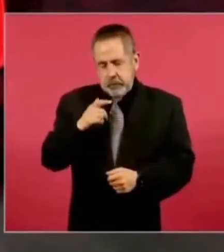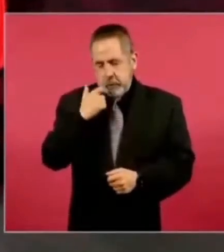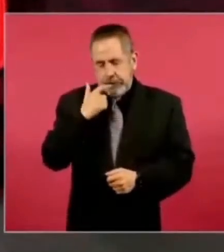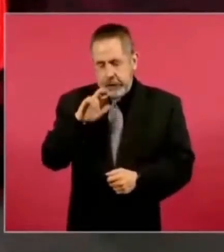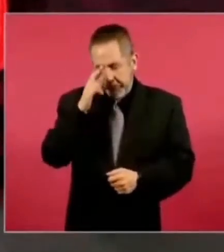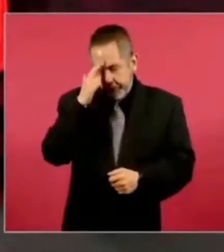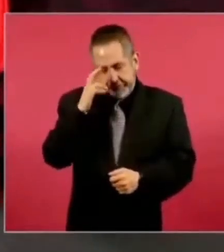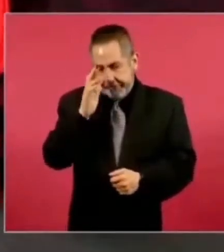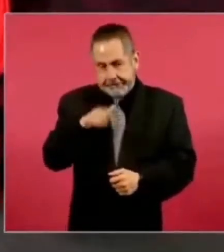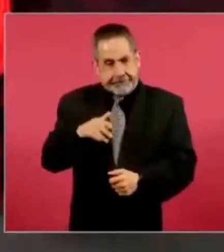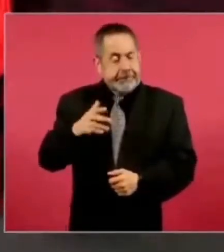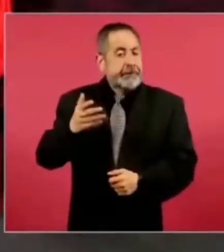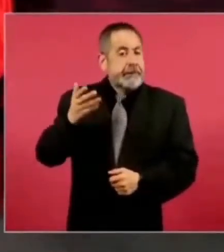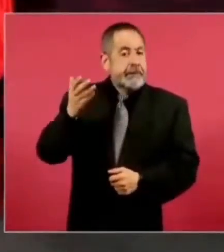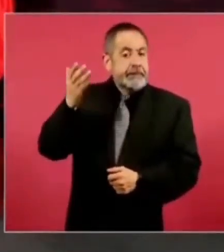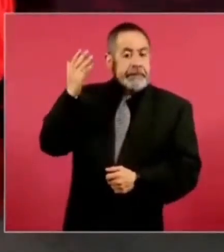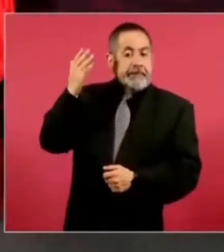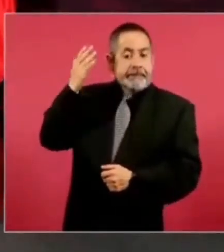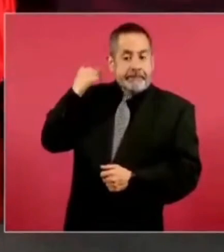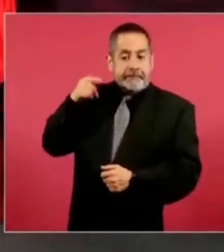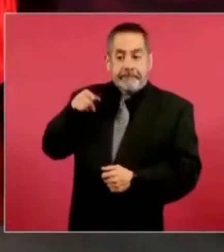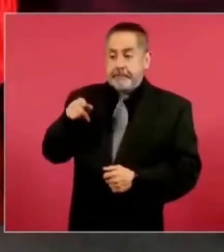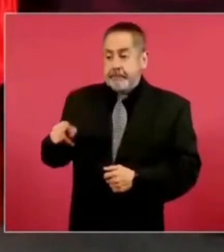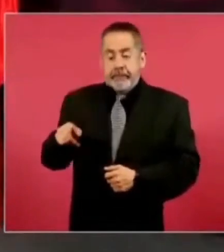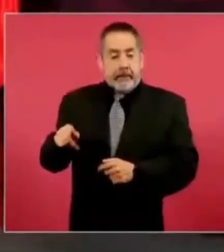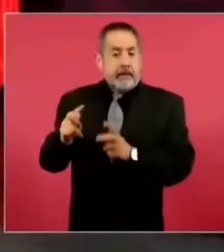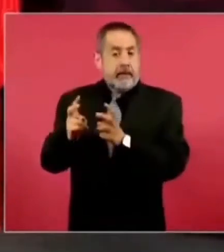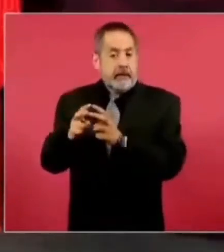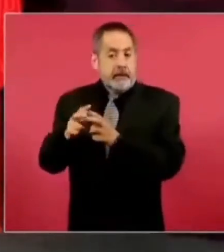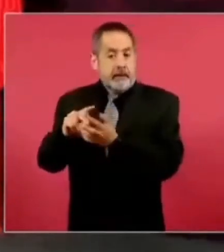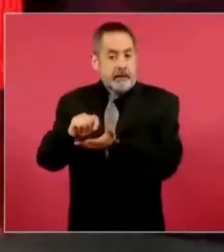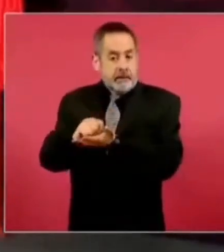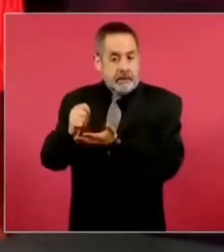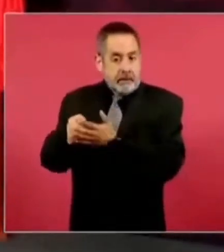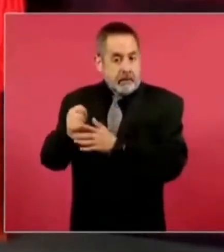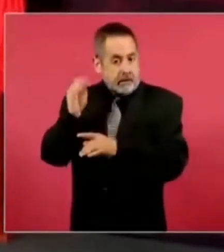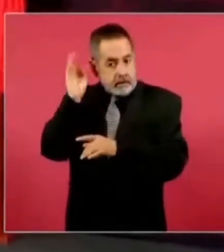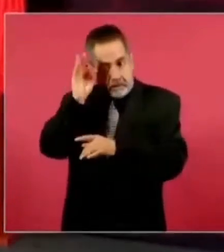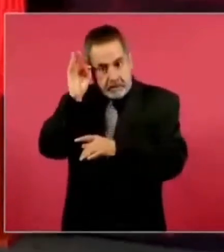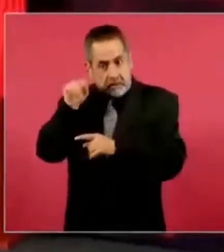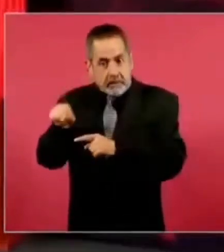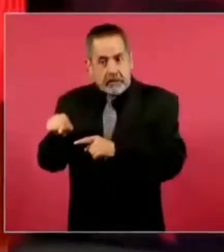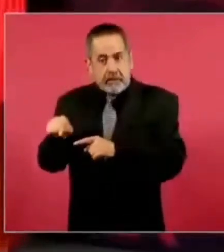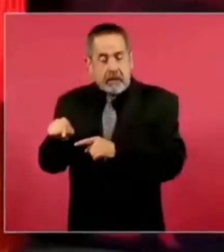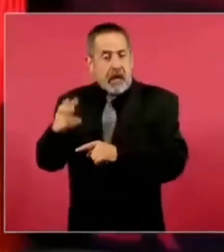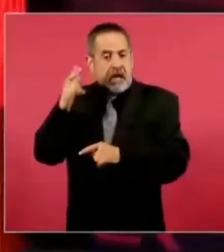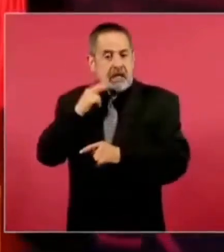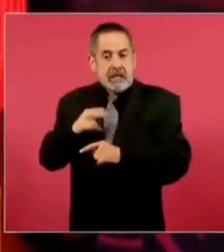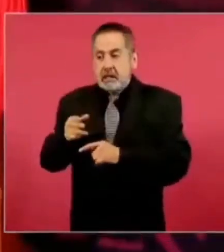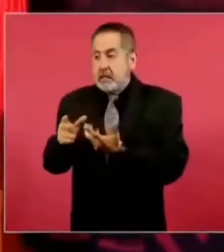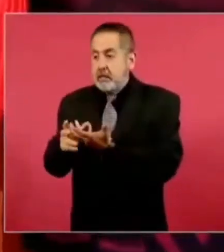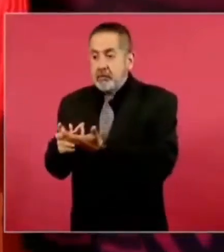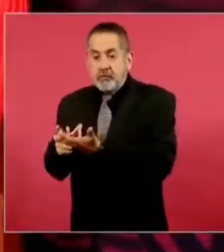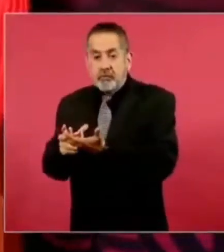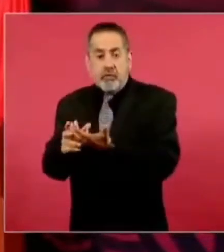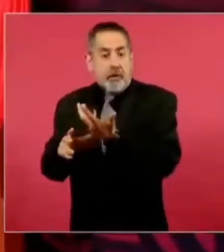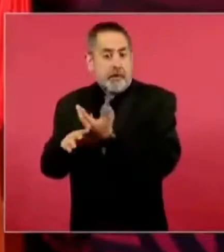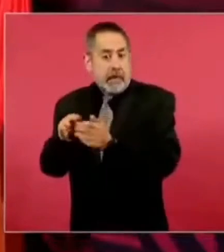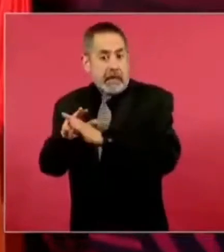pero en Tamaulipas había asesinatos de migrantes,